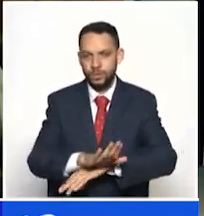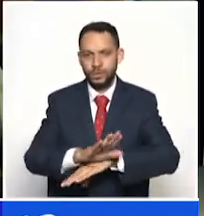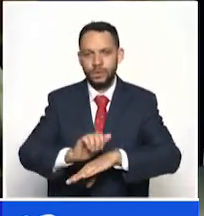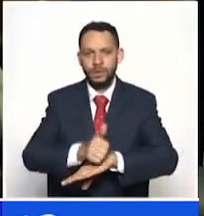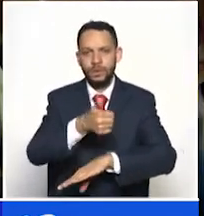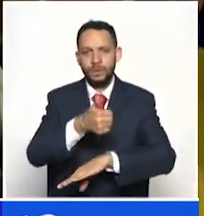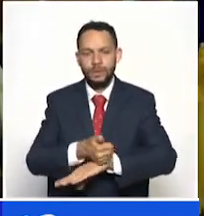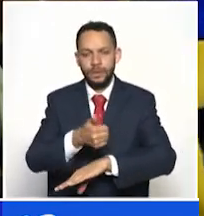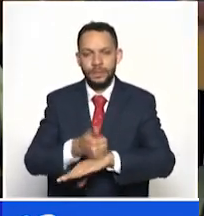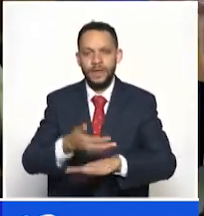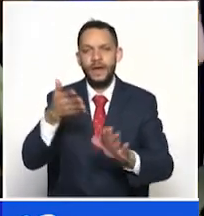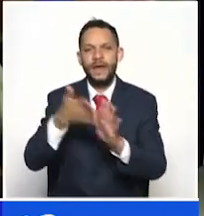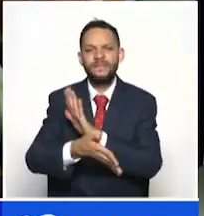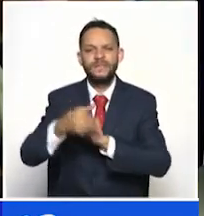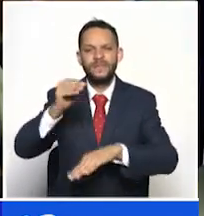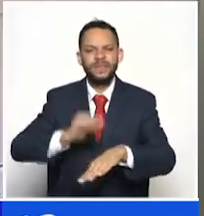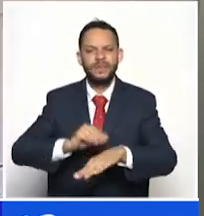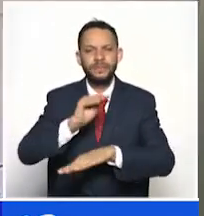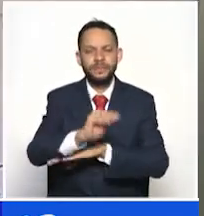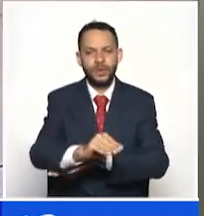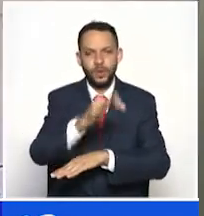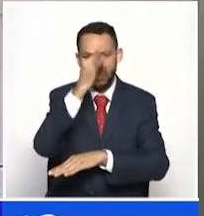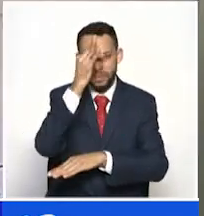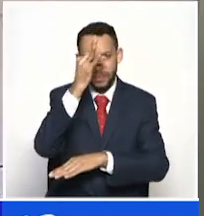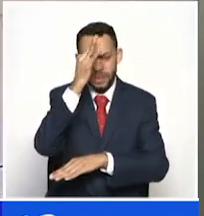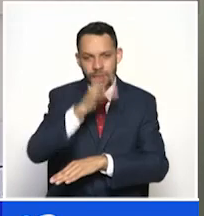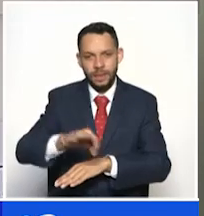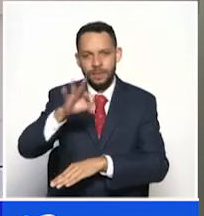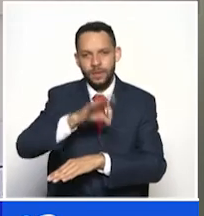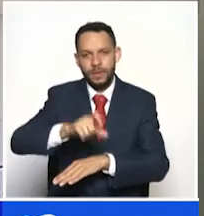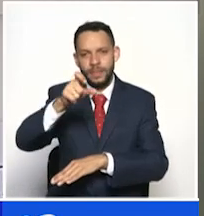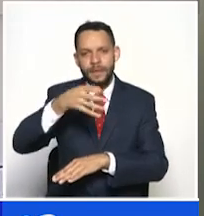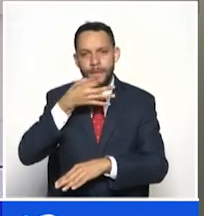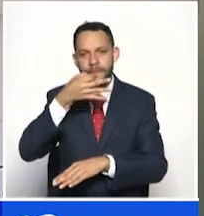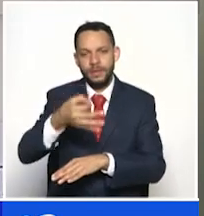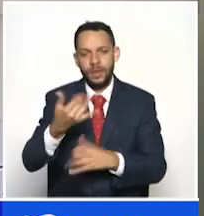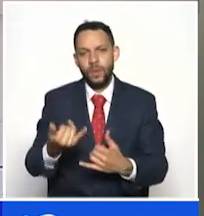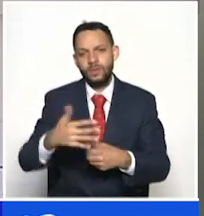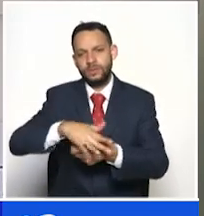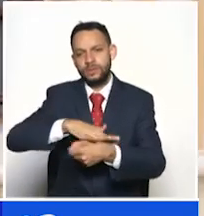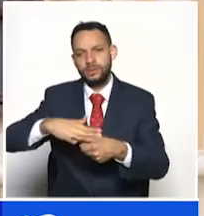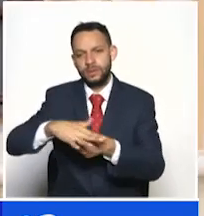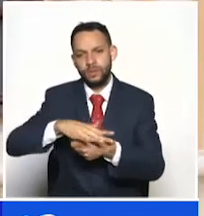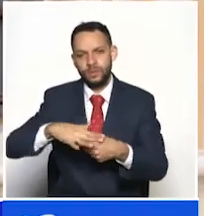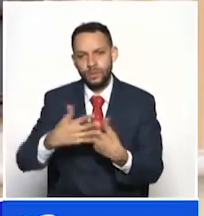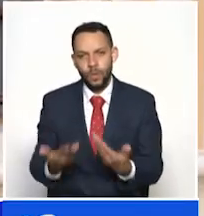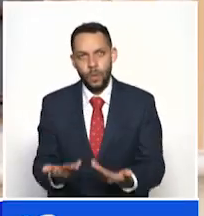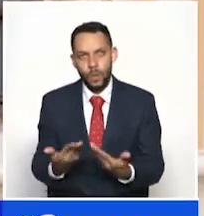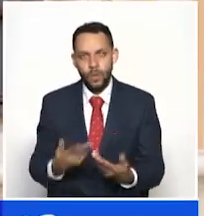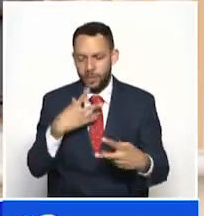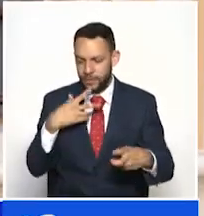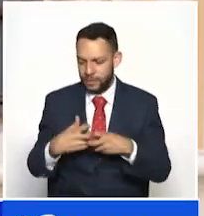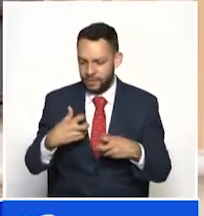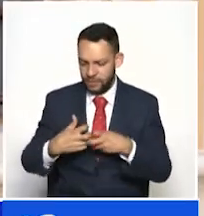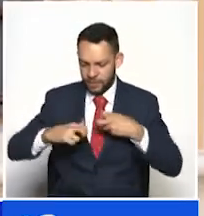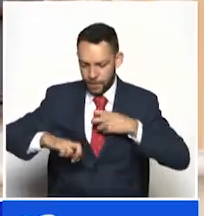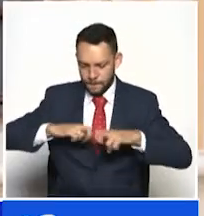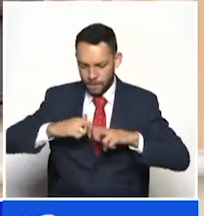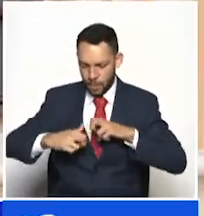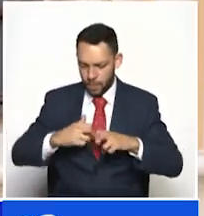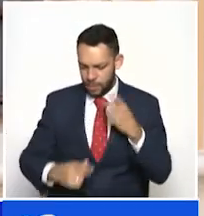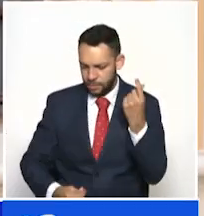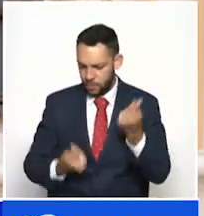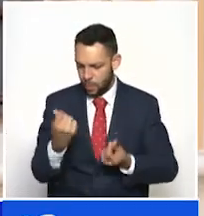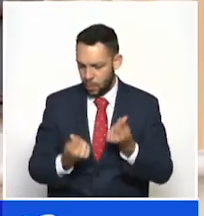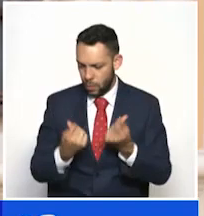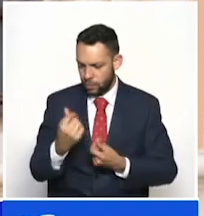manifestó que este hospital no es ajeno a la realidad que se presenta Vemos como está golpeando fuertemente las finanzas del